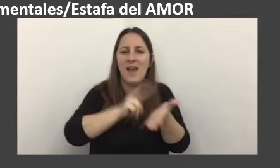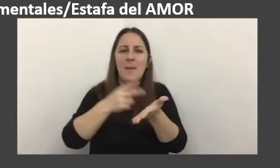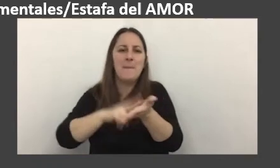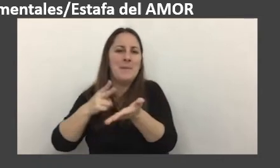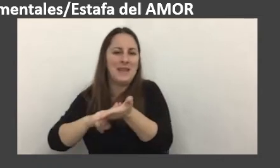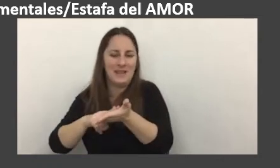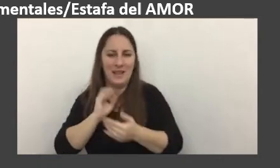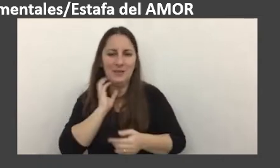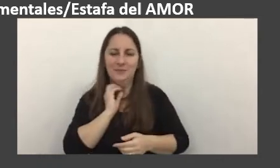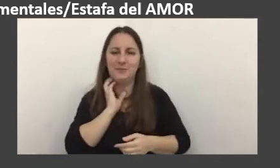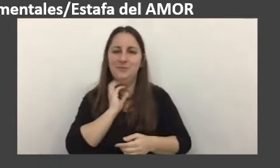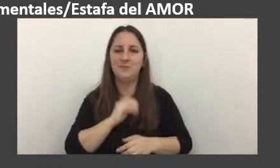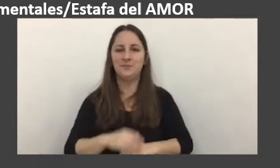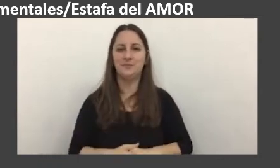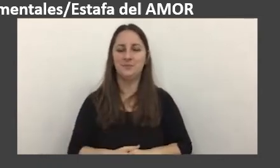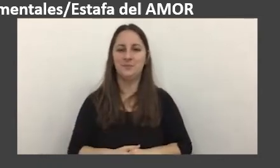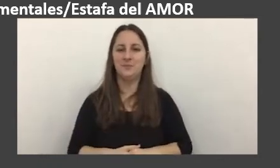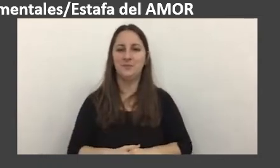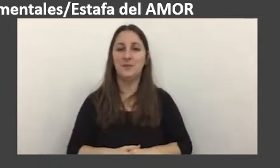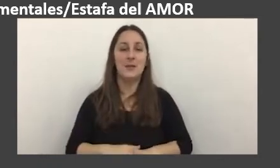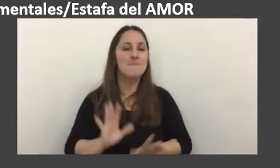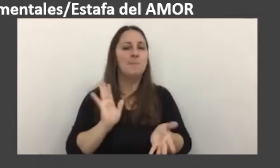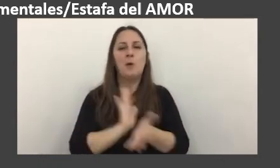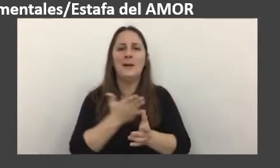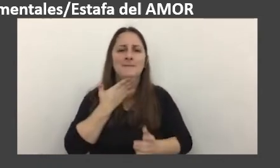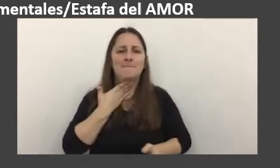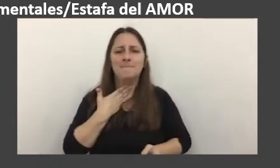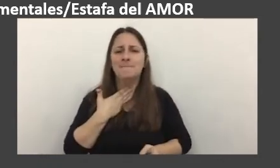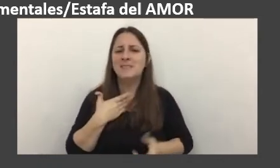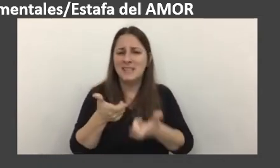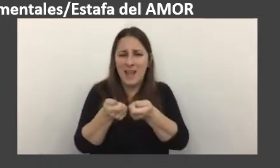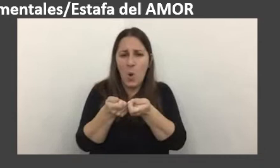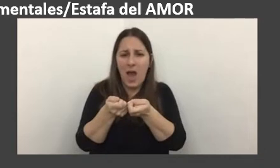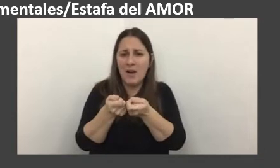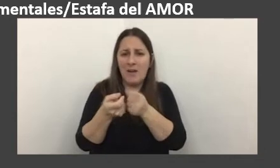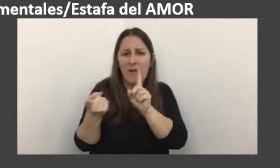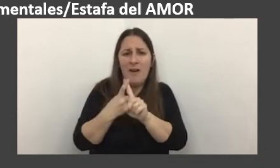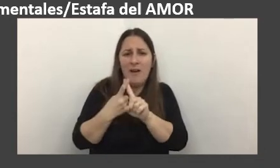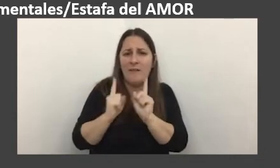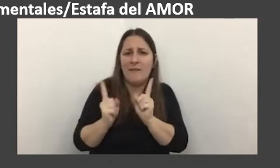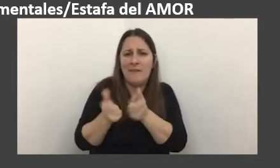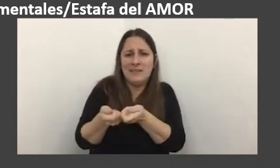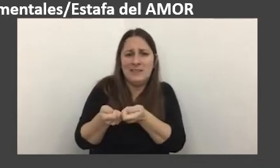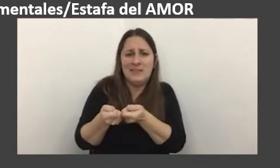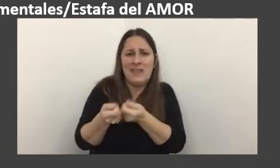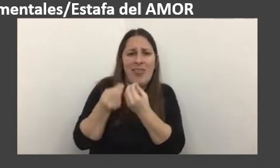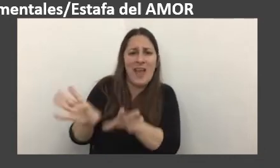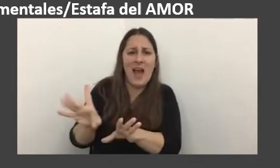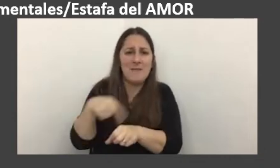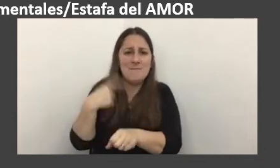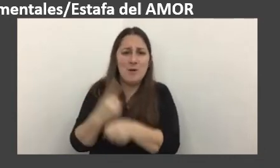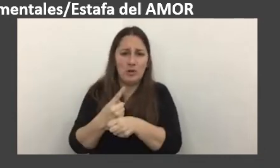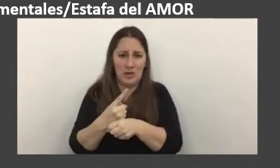incorporación casi enviciada de no sortar el teléfono entonces esto es lo que